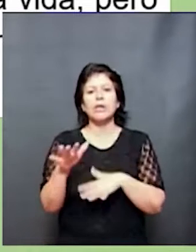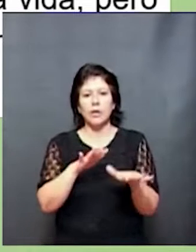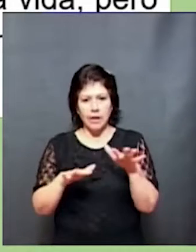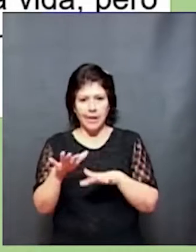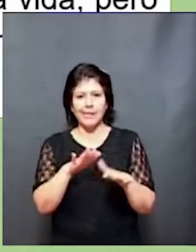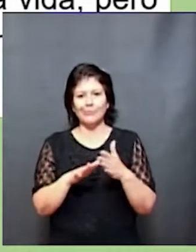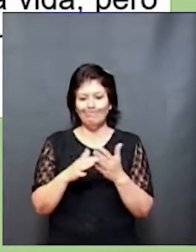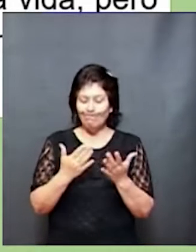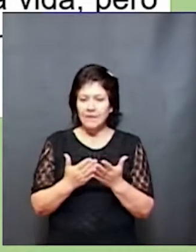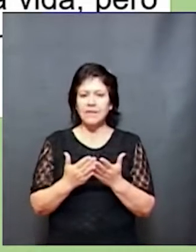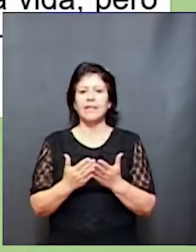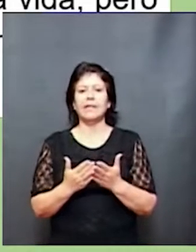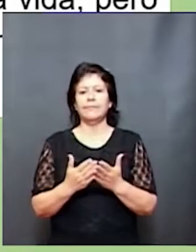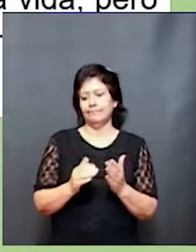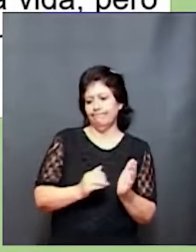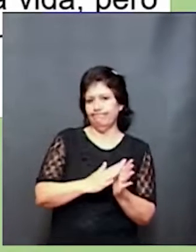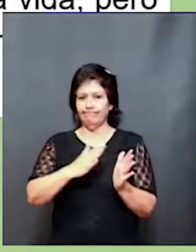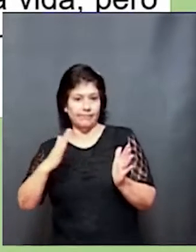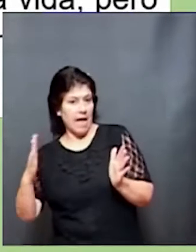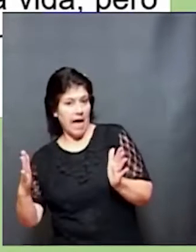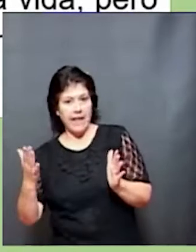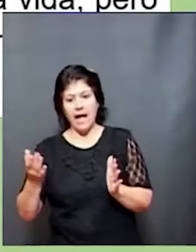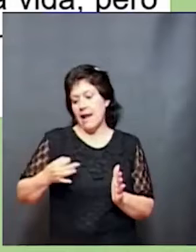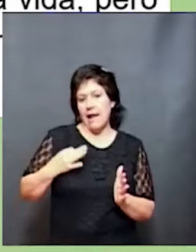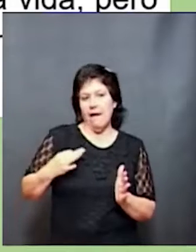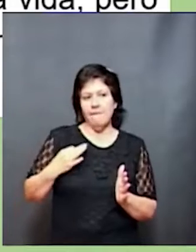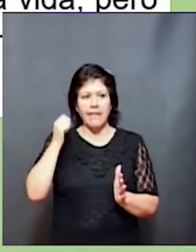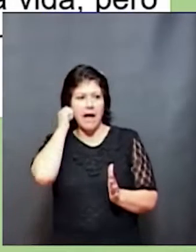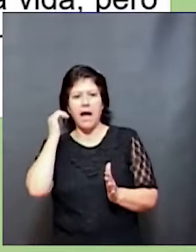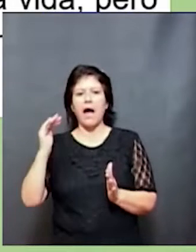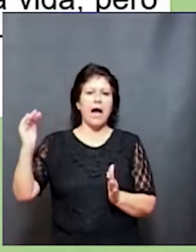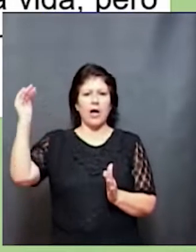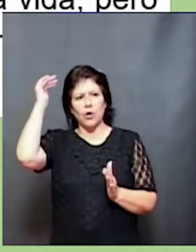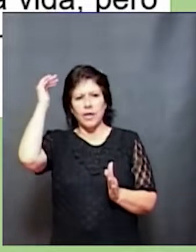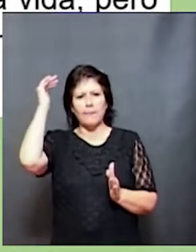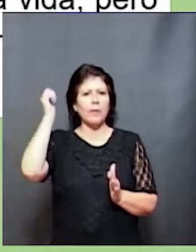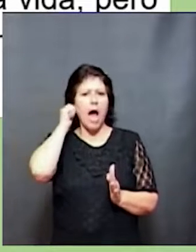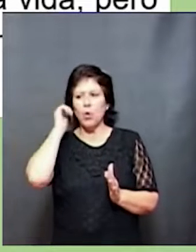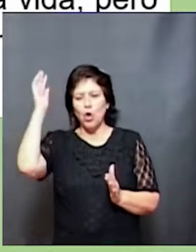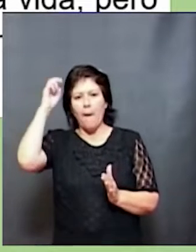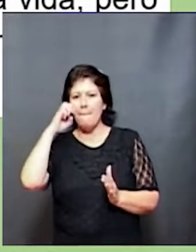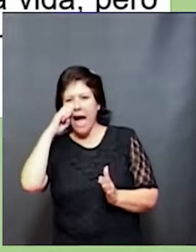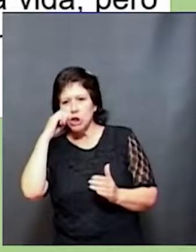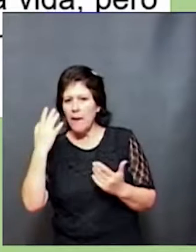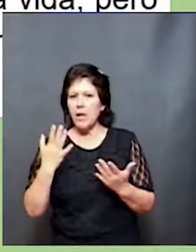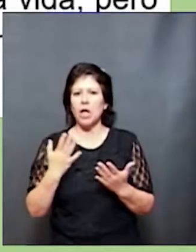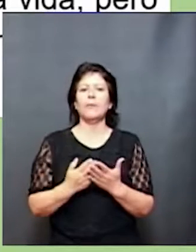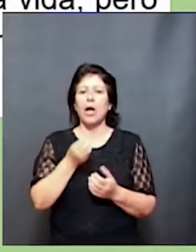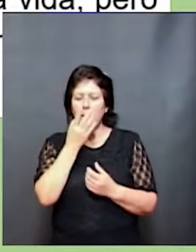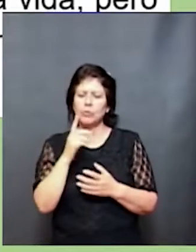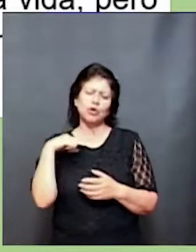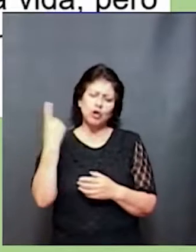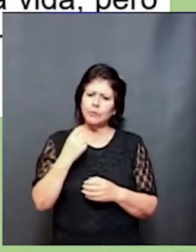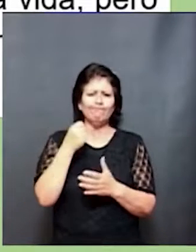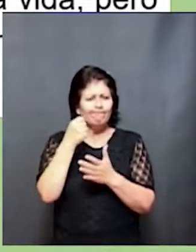intrauterina hasta la vida adulta y adultos mayores, seguimos constantemente trabajando